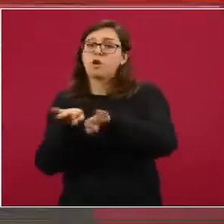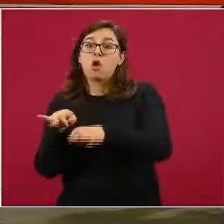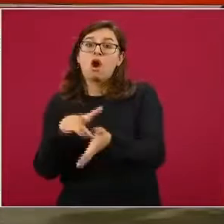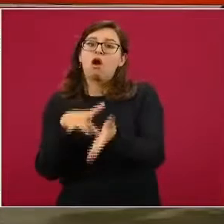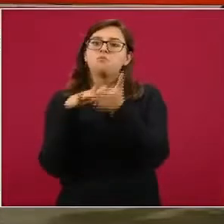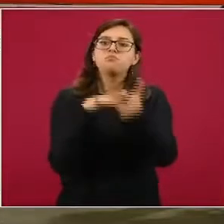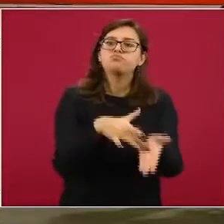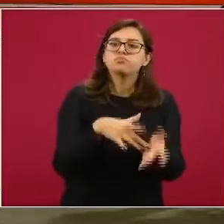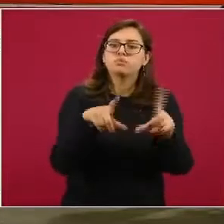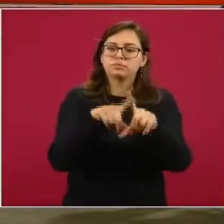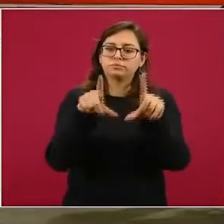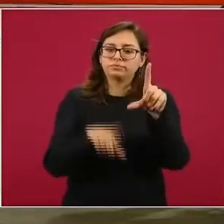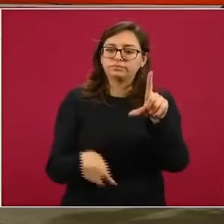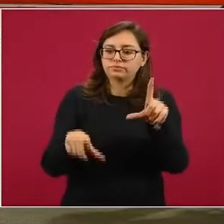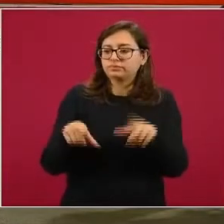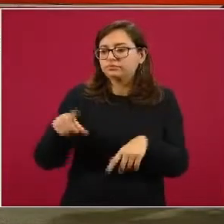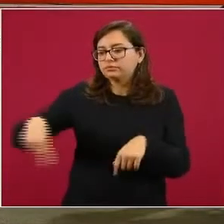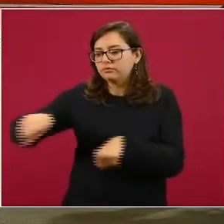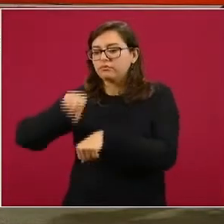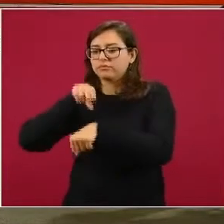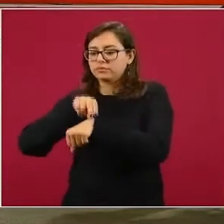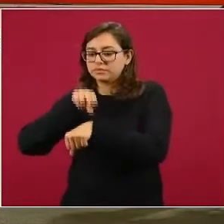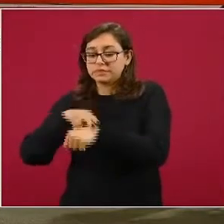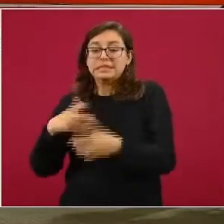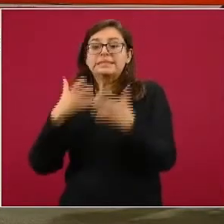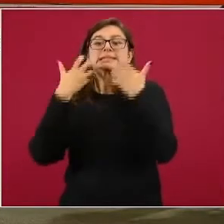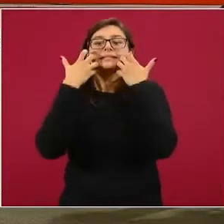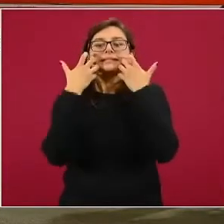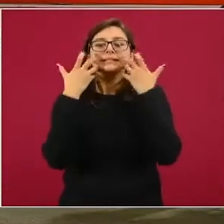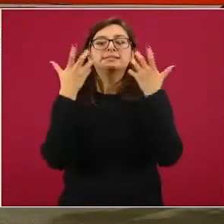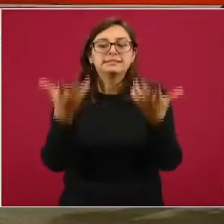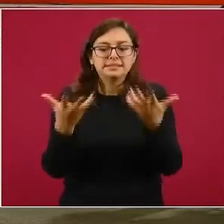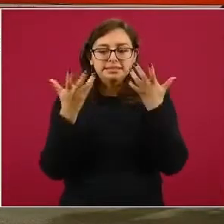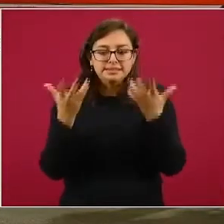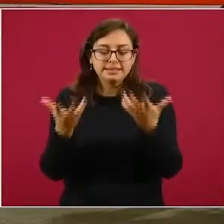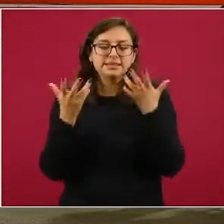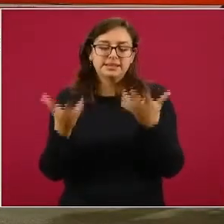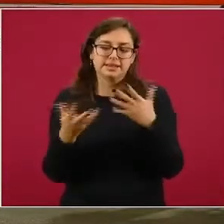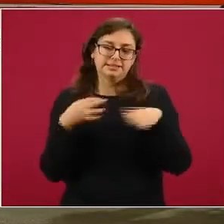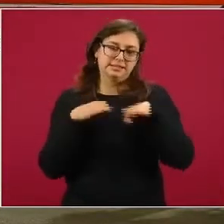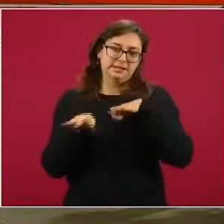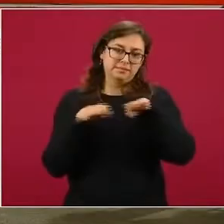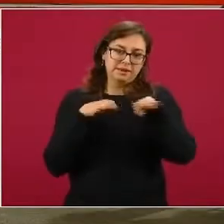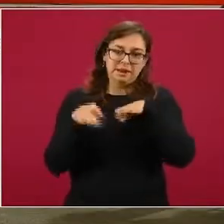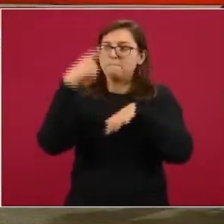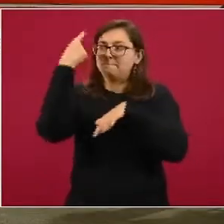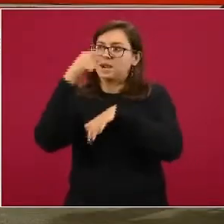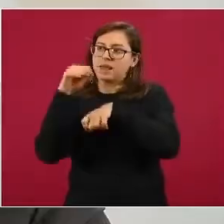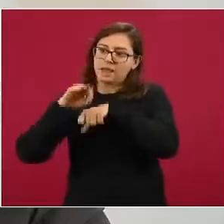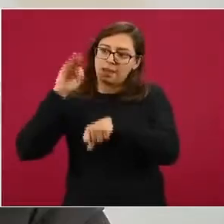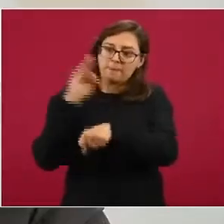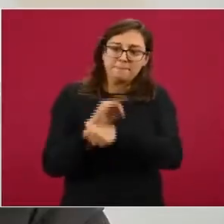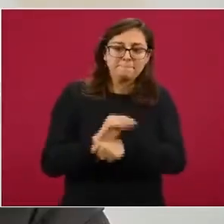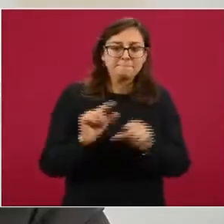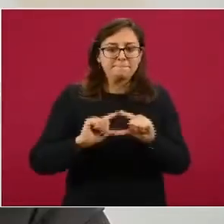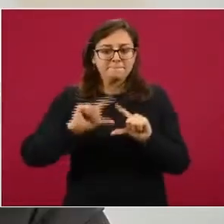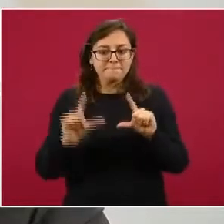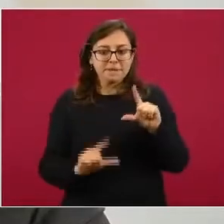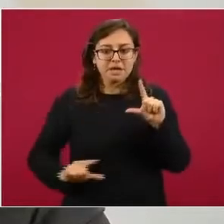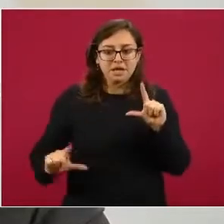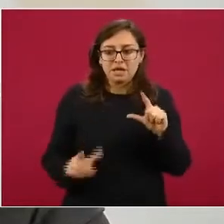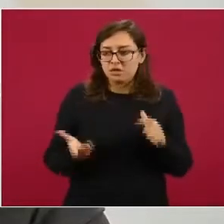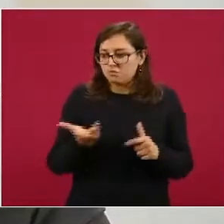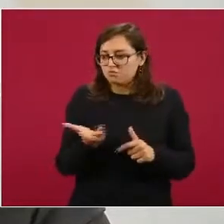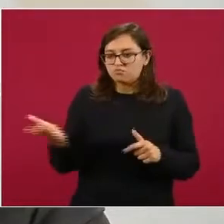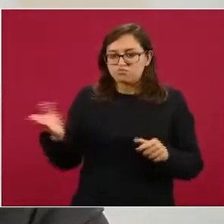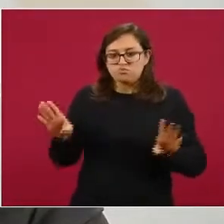Identificamos médicos que tienen ganas de realizar acciones por su país, médicos que enaltecen